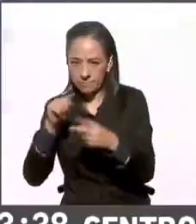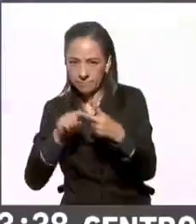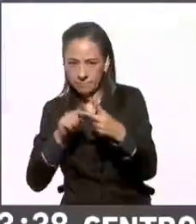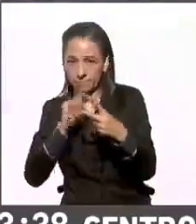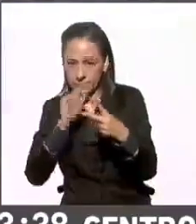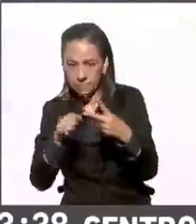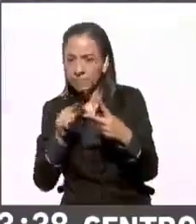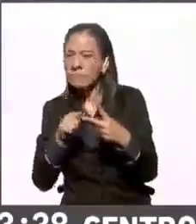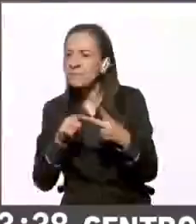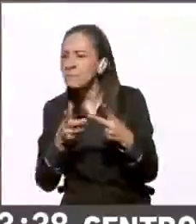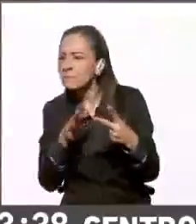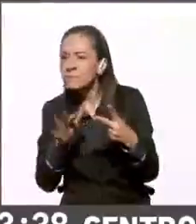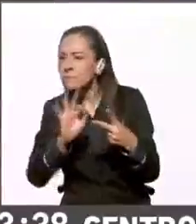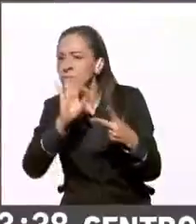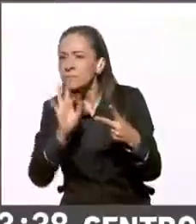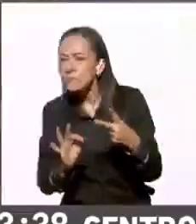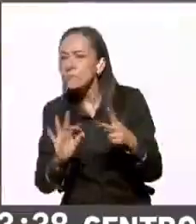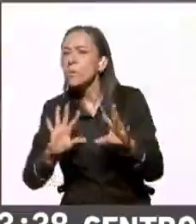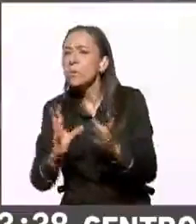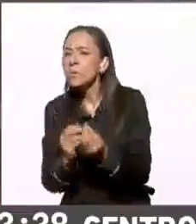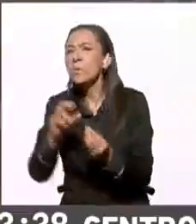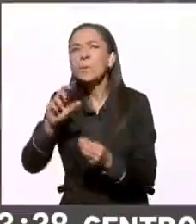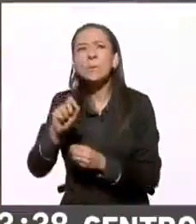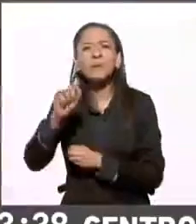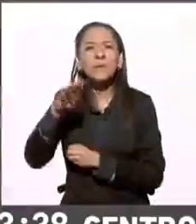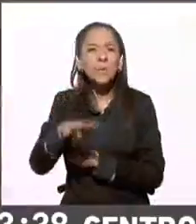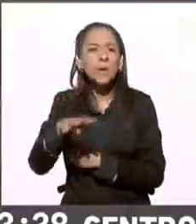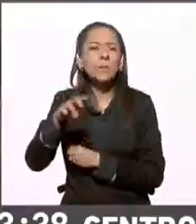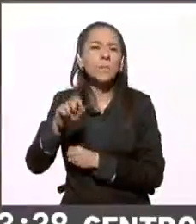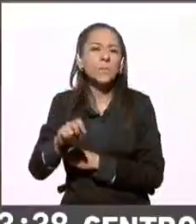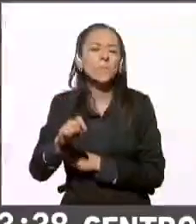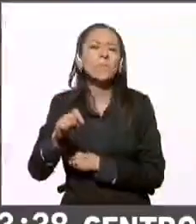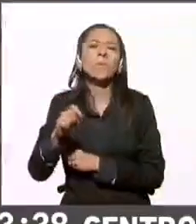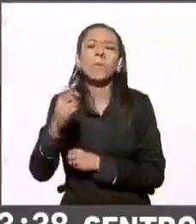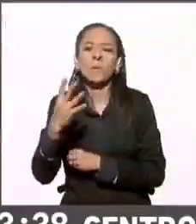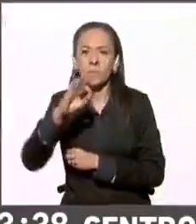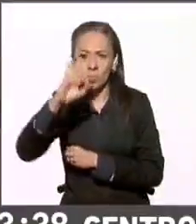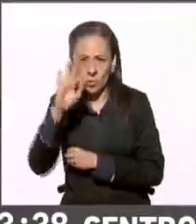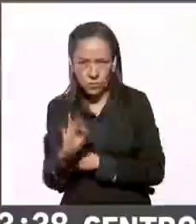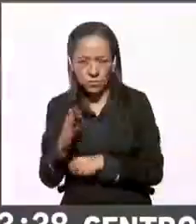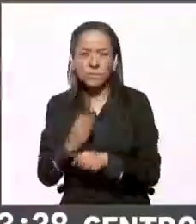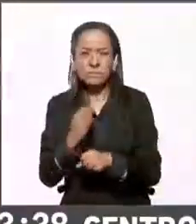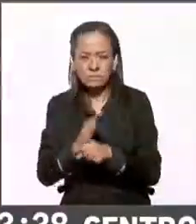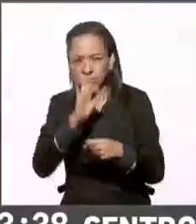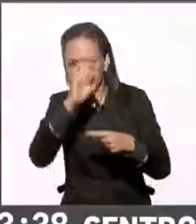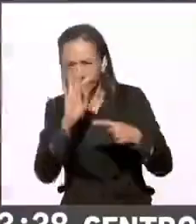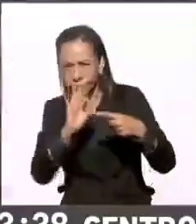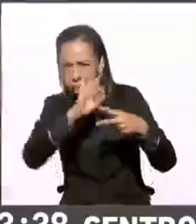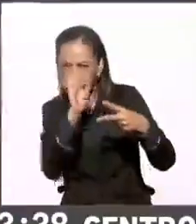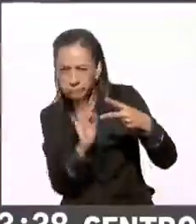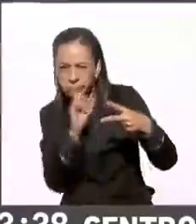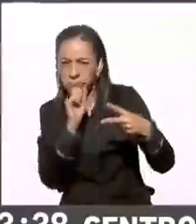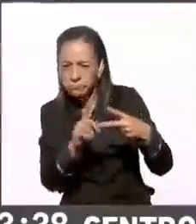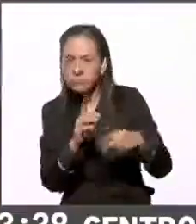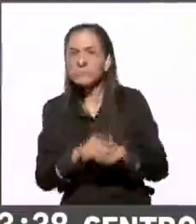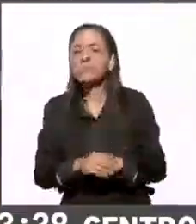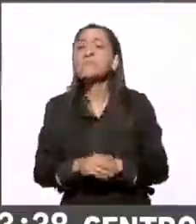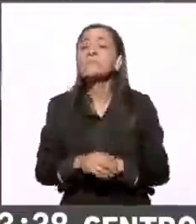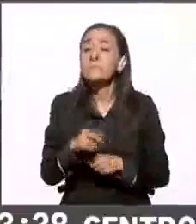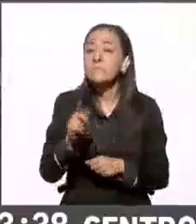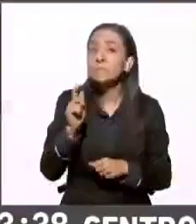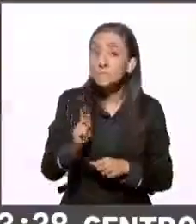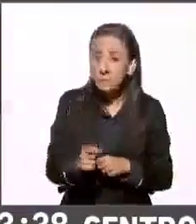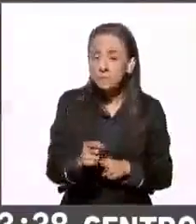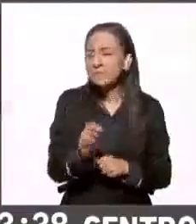alcanza es alrededor del 29.4%. Estos porcentajes después resultaron ratificados con